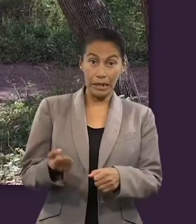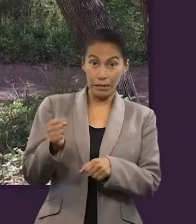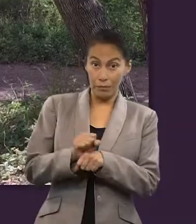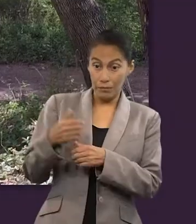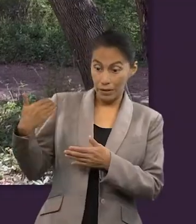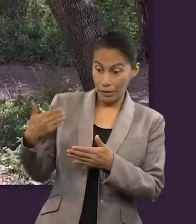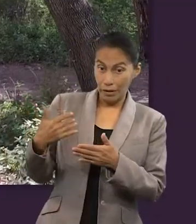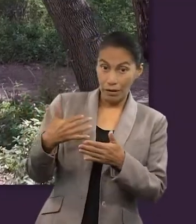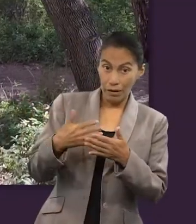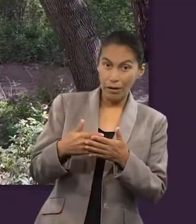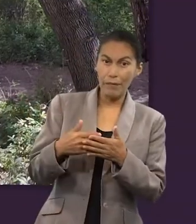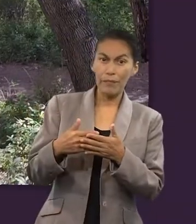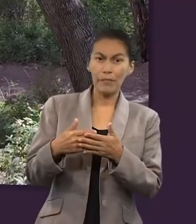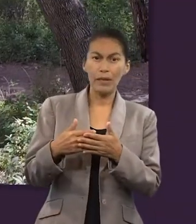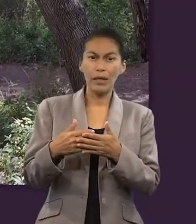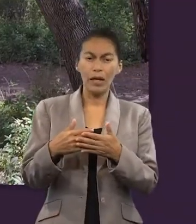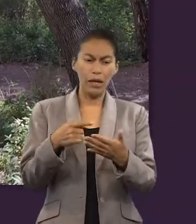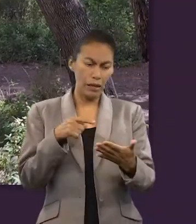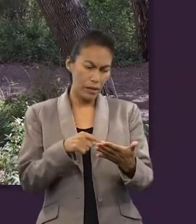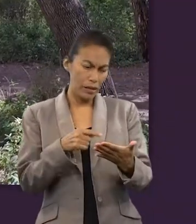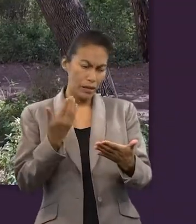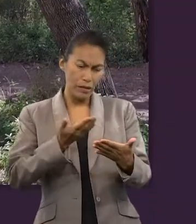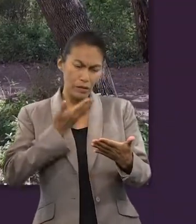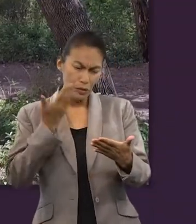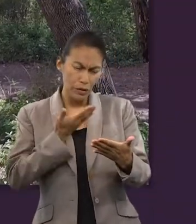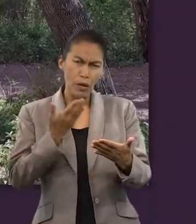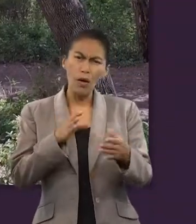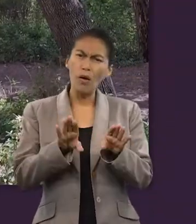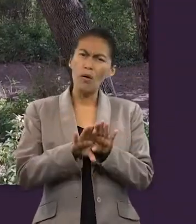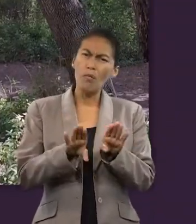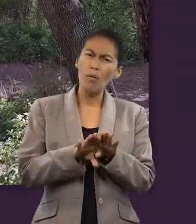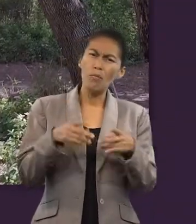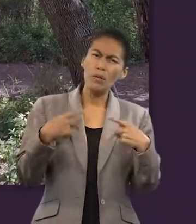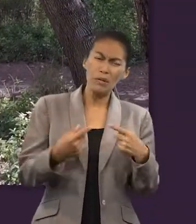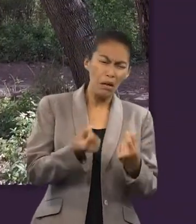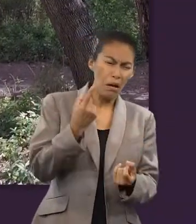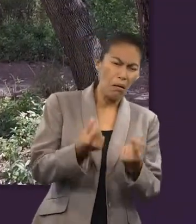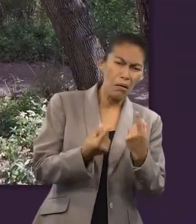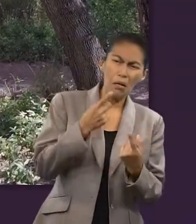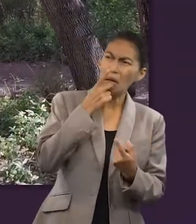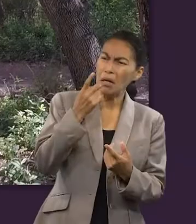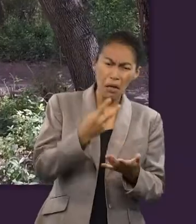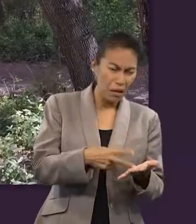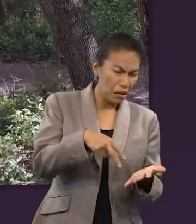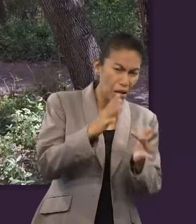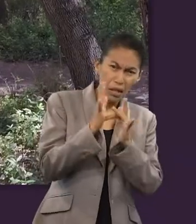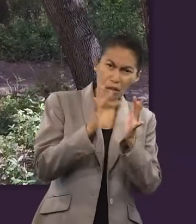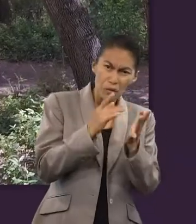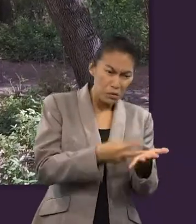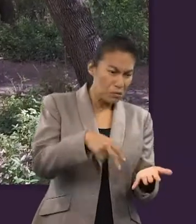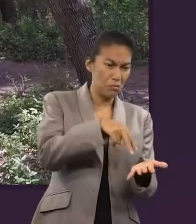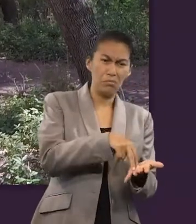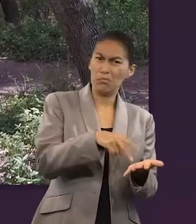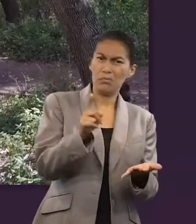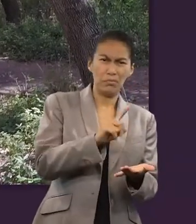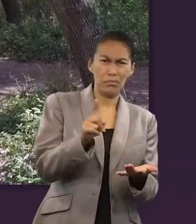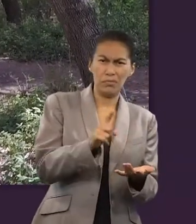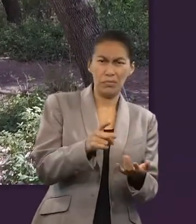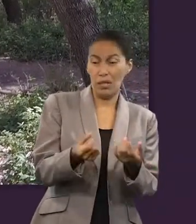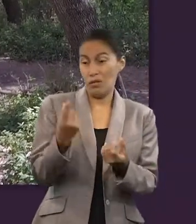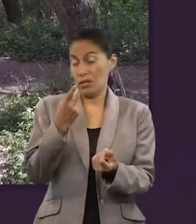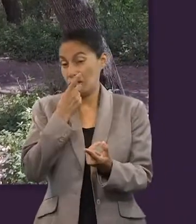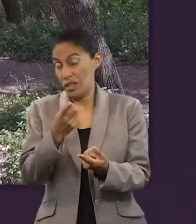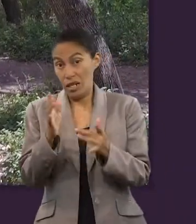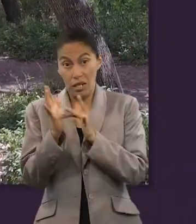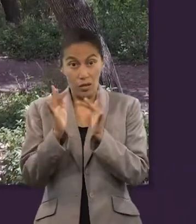Durante esta semana tuvimos la oportunidad de considerar algunos de los argumentos que utilizan quienes niegan la resurrección del Señor. Que si Jesús